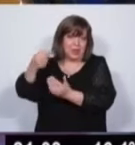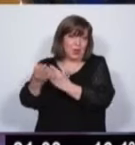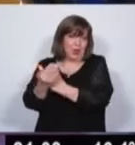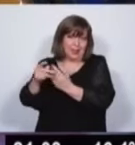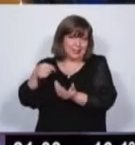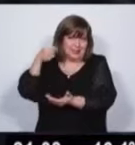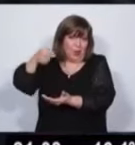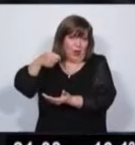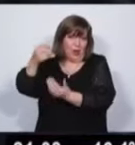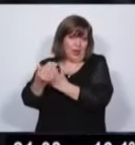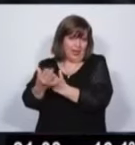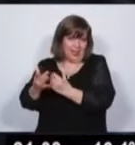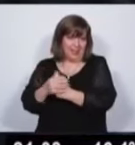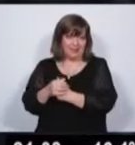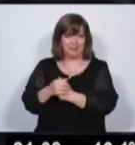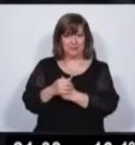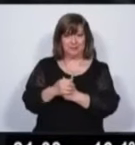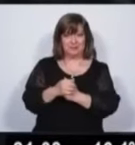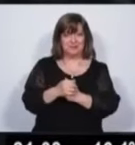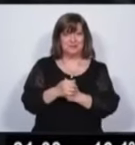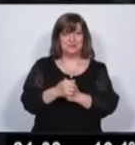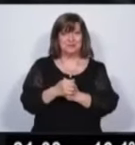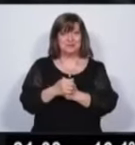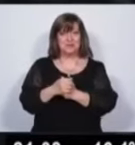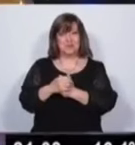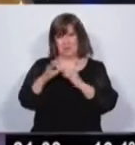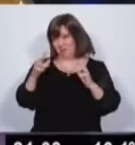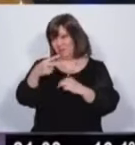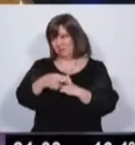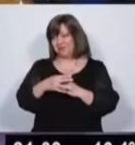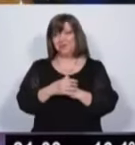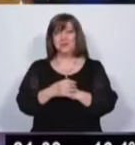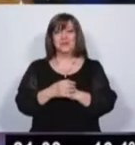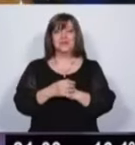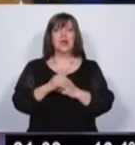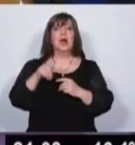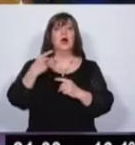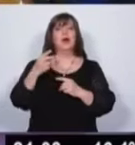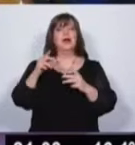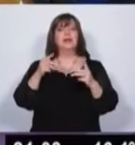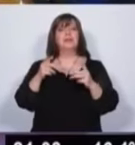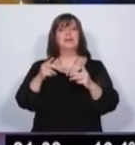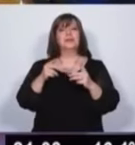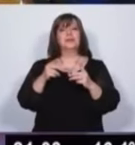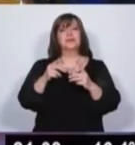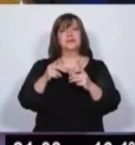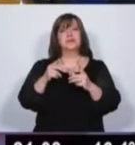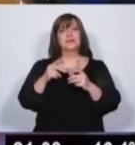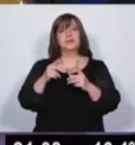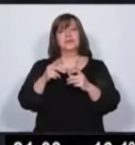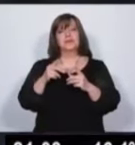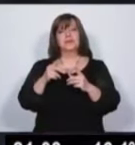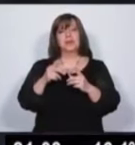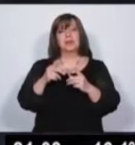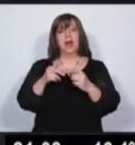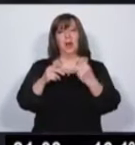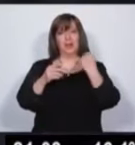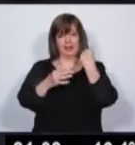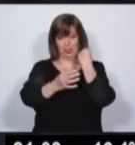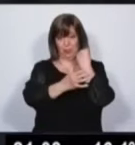bueno, se paró. ¿Está? Sí. Bueno, muchas gracias Mario Vadillo. Vamos directamente al candidato Lautaro Jiménez.